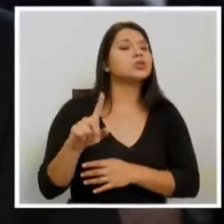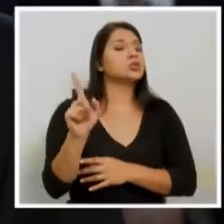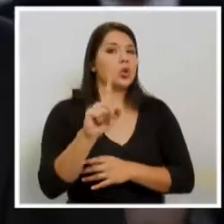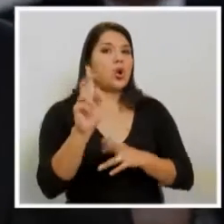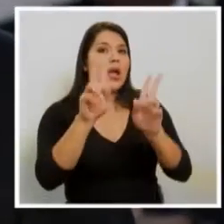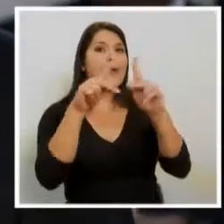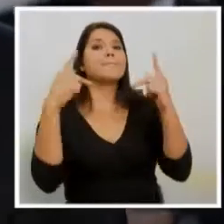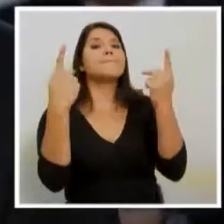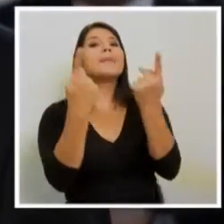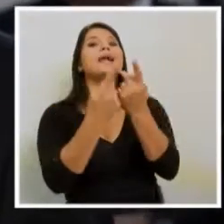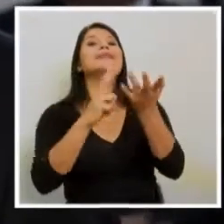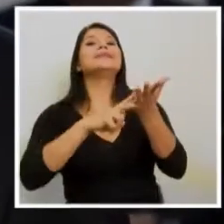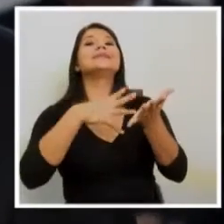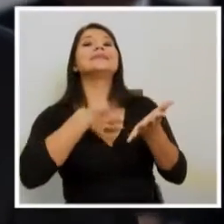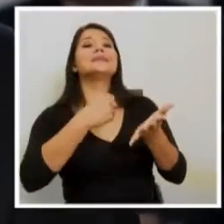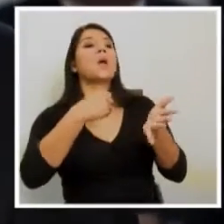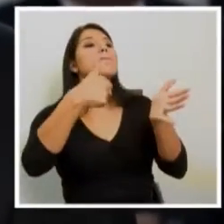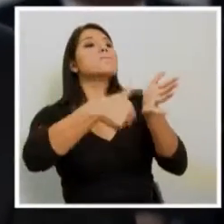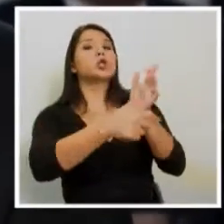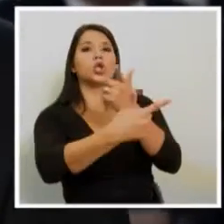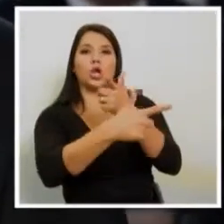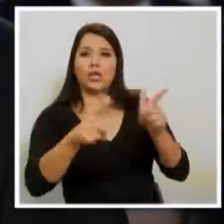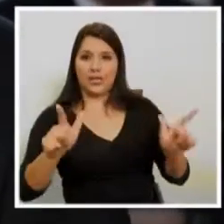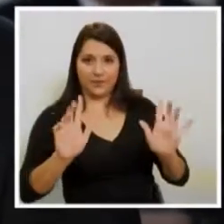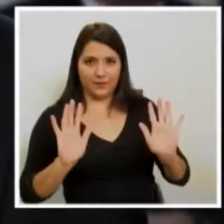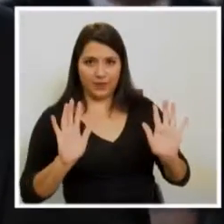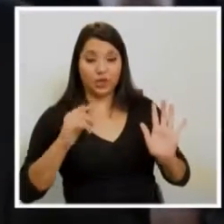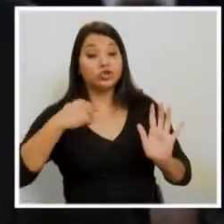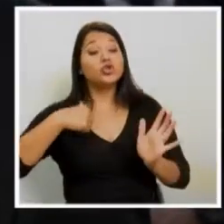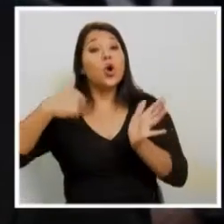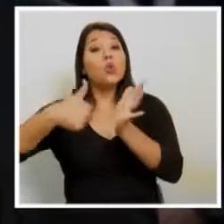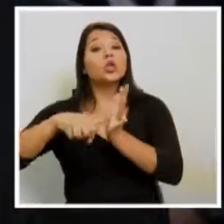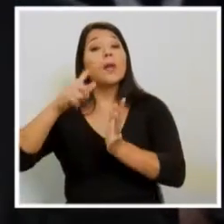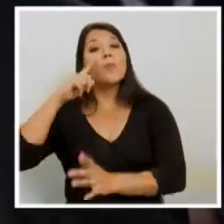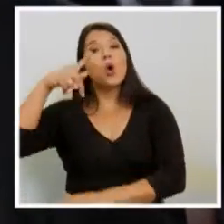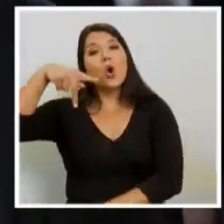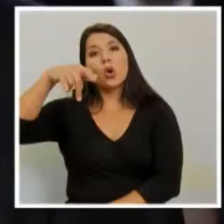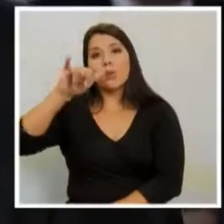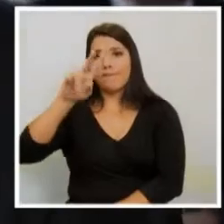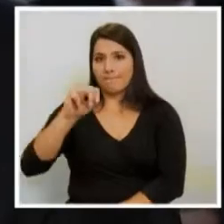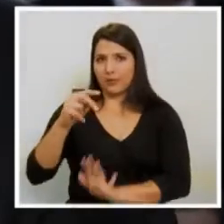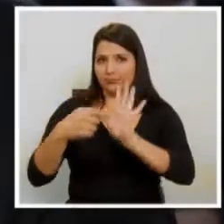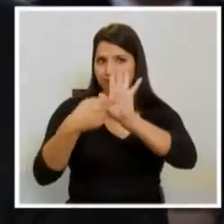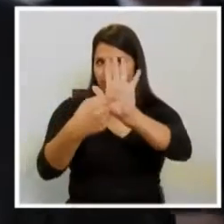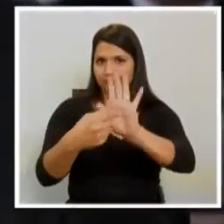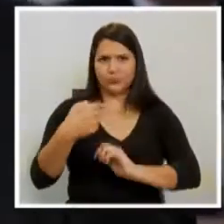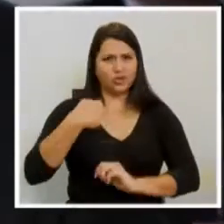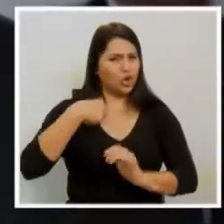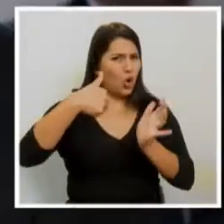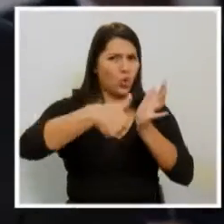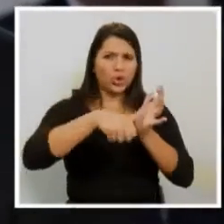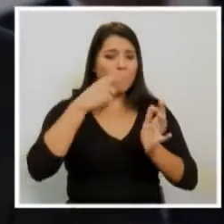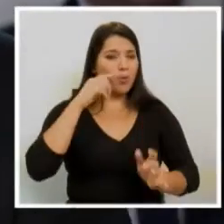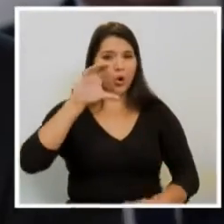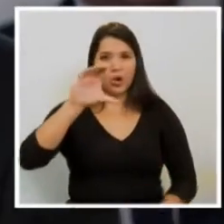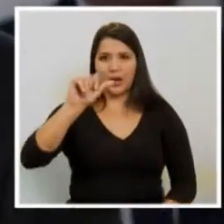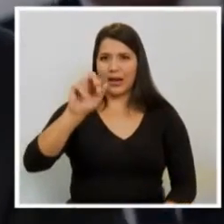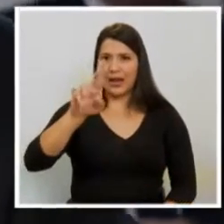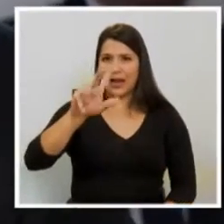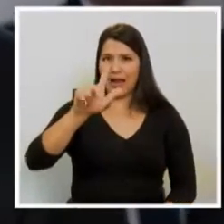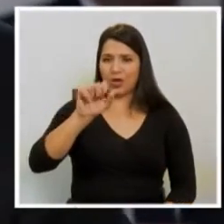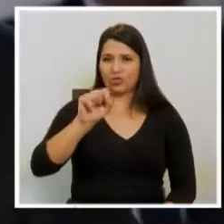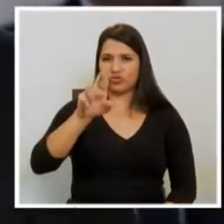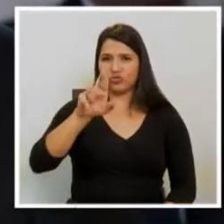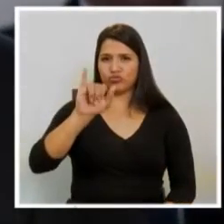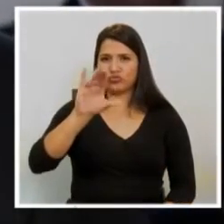dio el voto libre, yo voté por el PIN, aquí tengo el voto, yo no voté por Carlos Ricardo, tiene que quedar muy claro